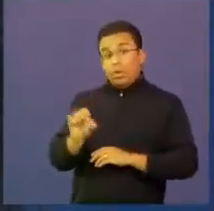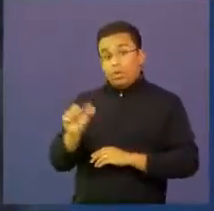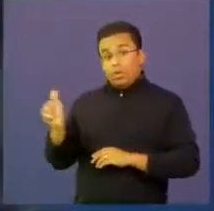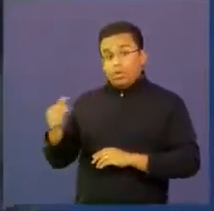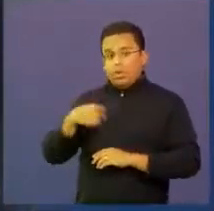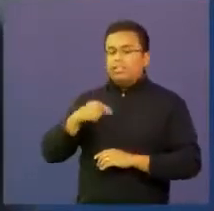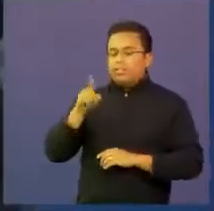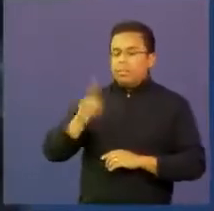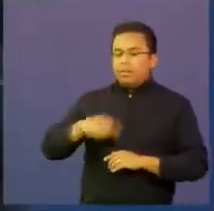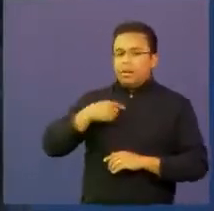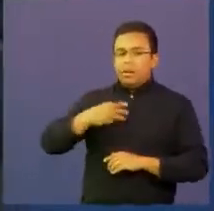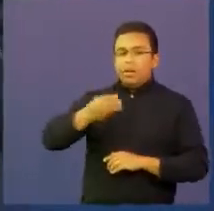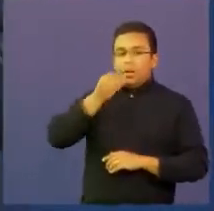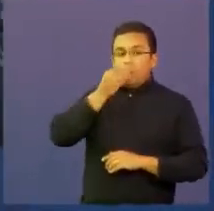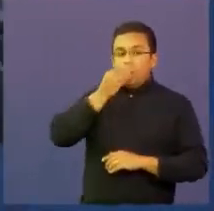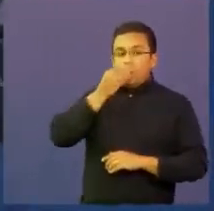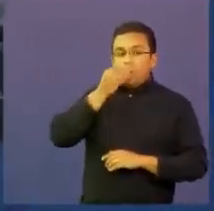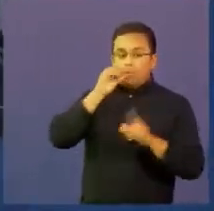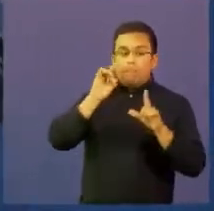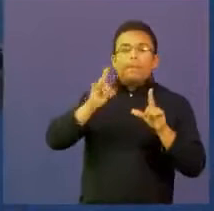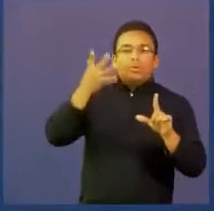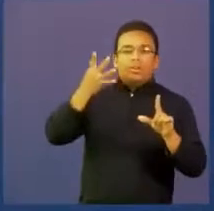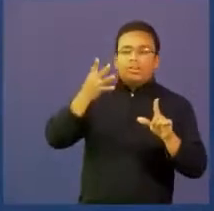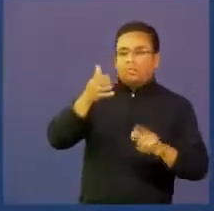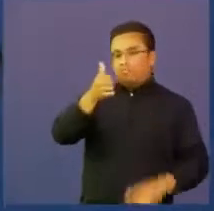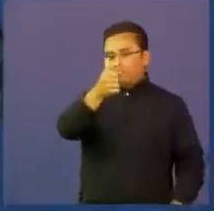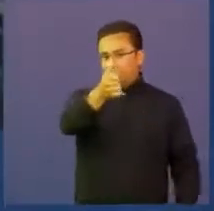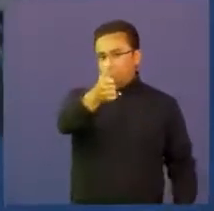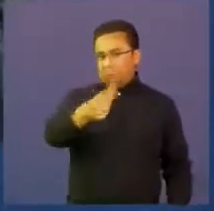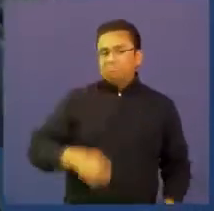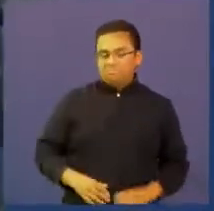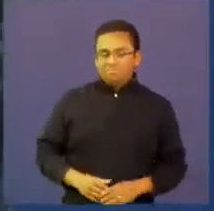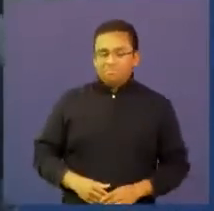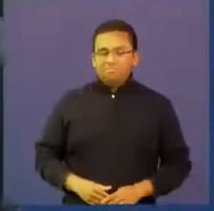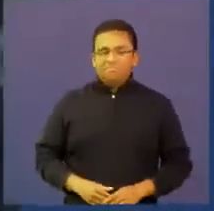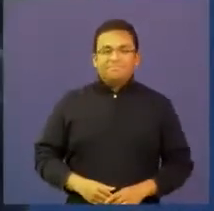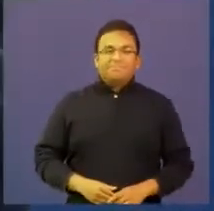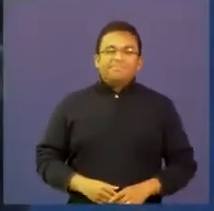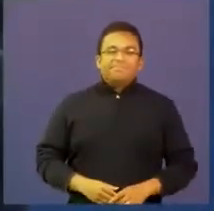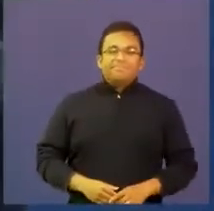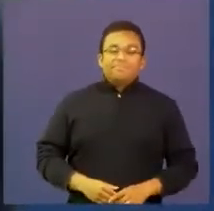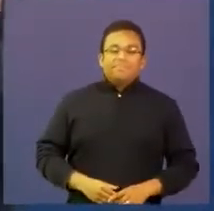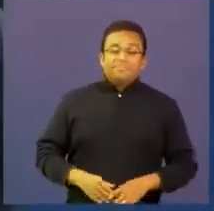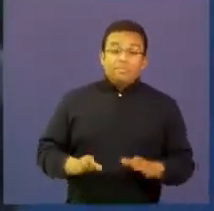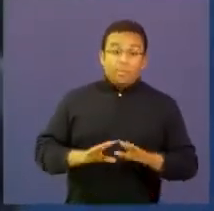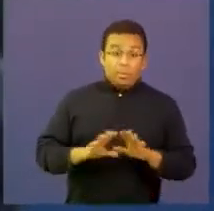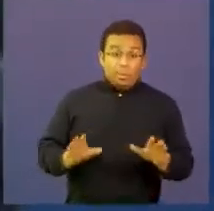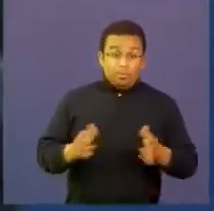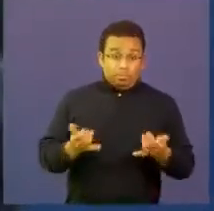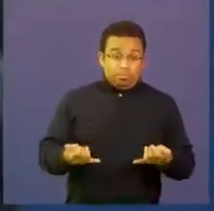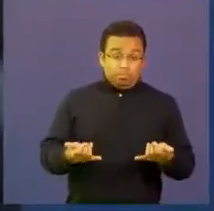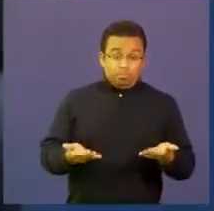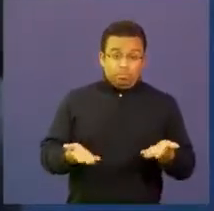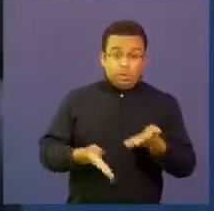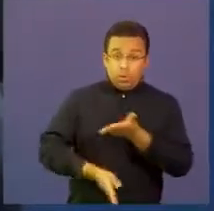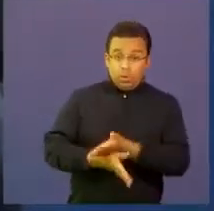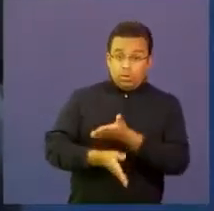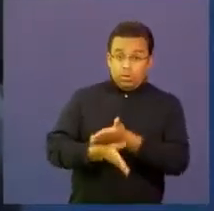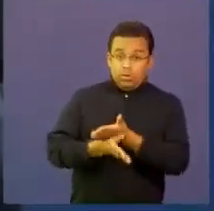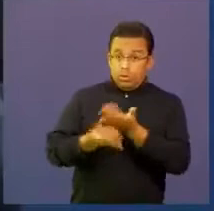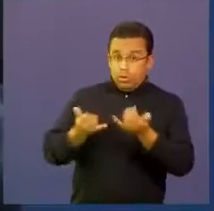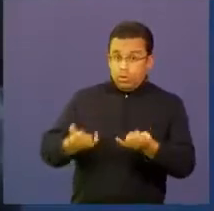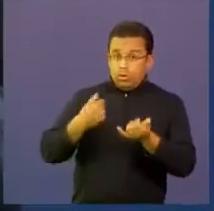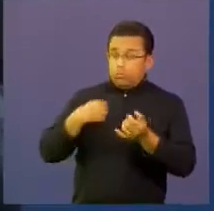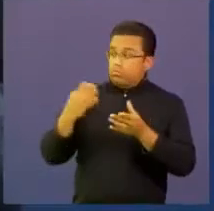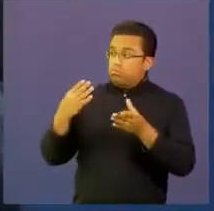será virtual. Buen apuntes, Jorli. Muy bien. Bueno, vamos entonces a continuar con este